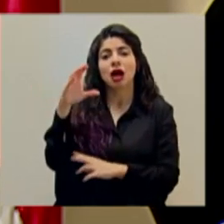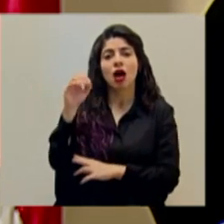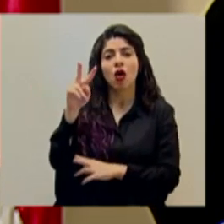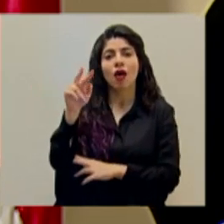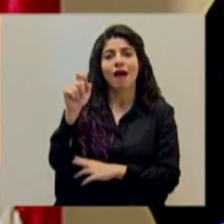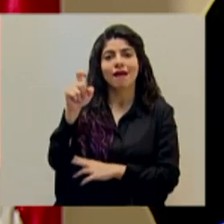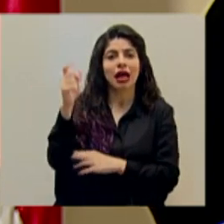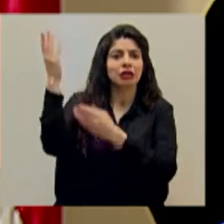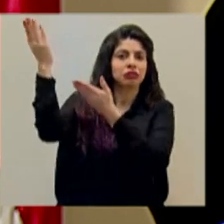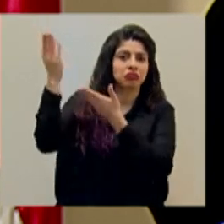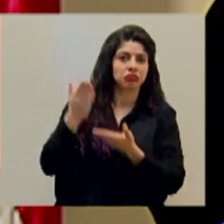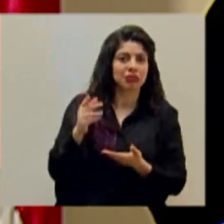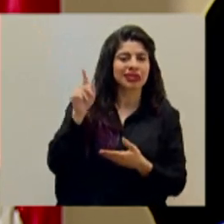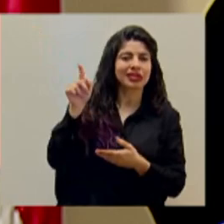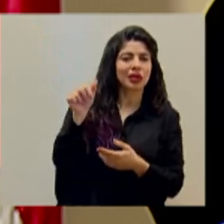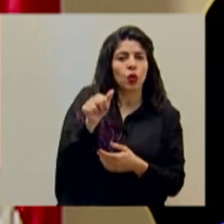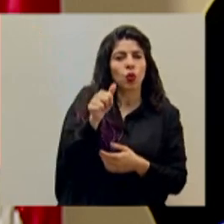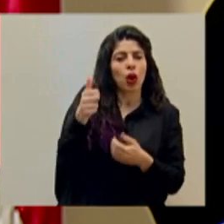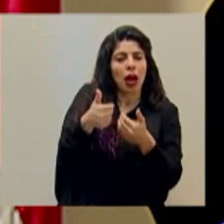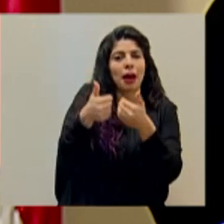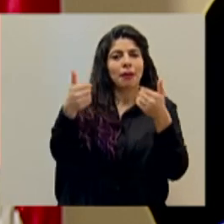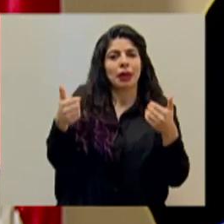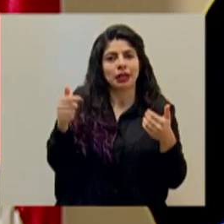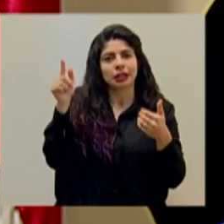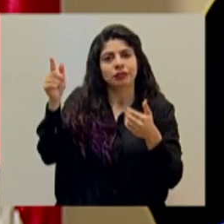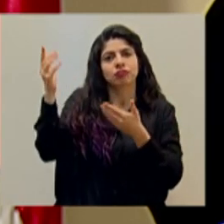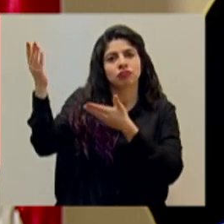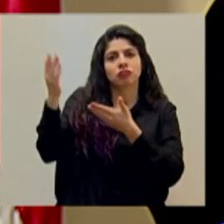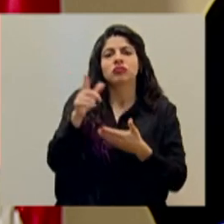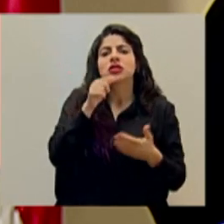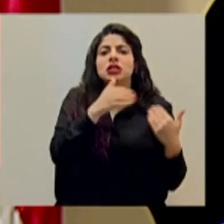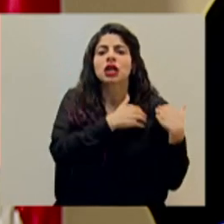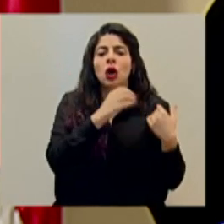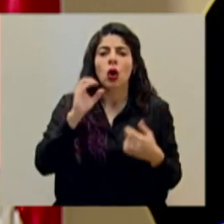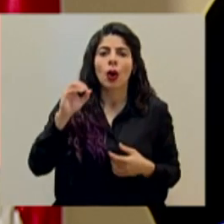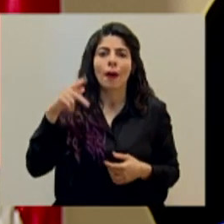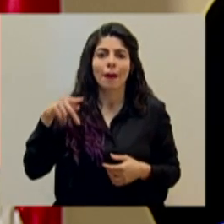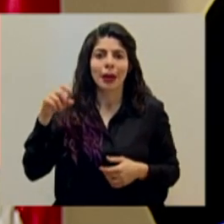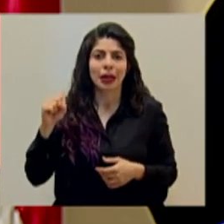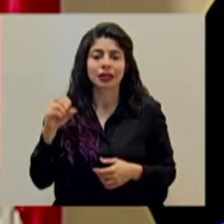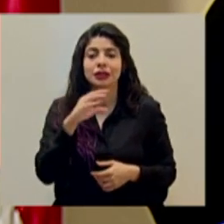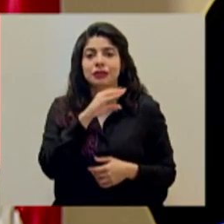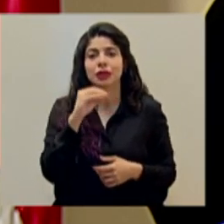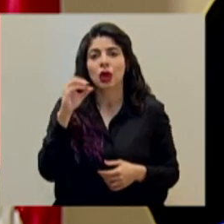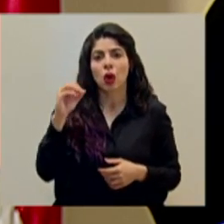ya eso va a ser una logística de que va a realizar la OPS OMS.